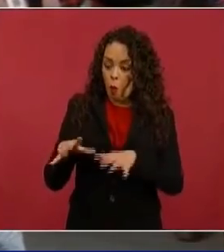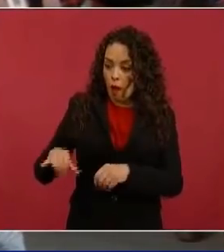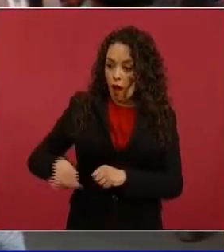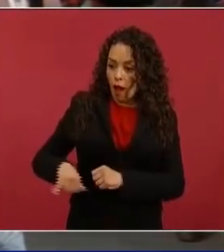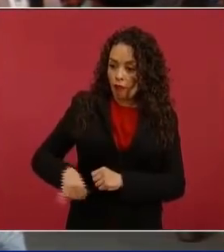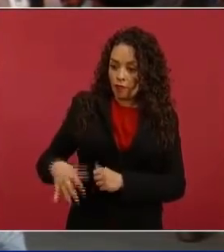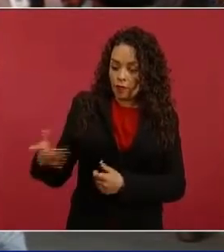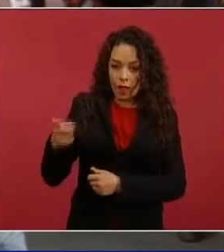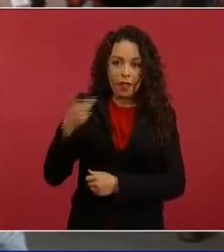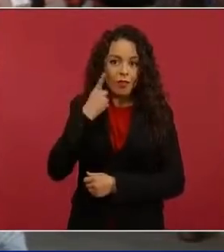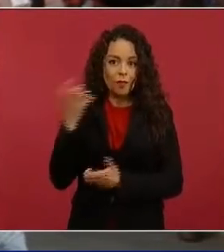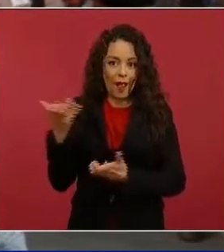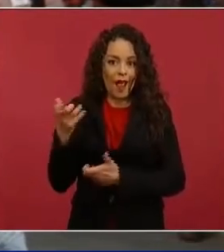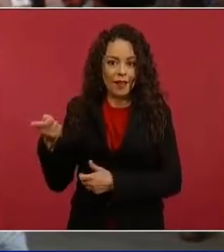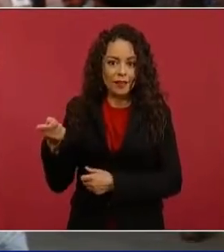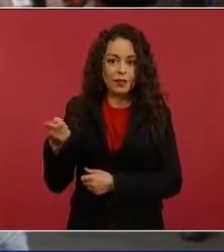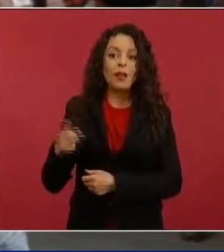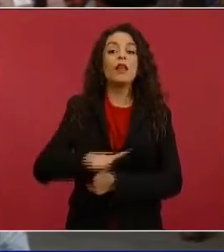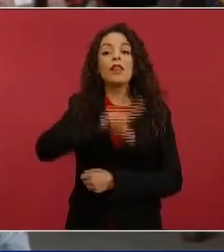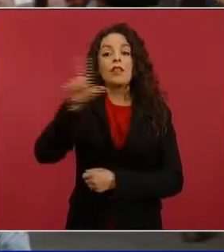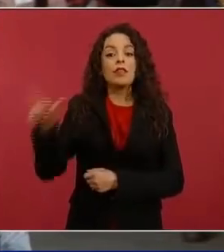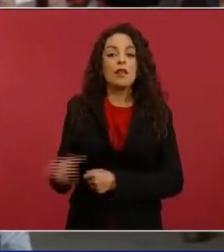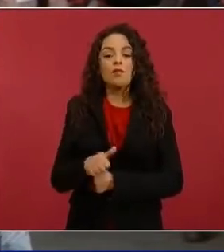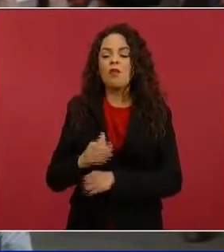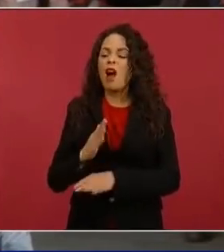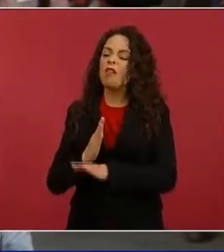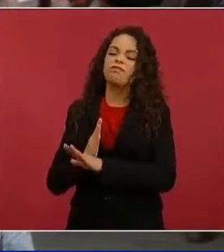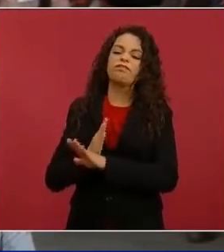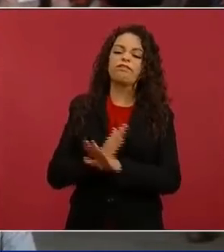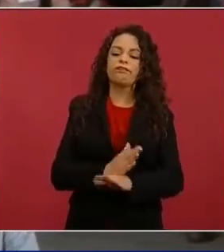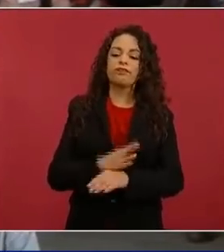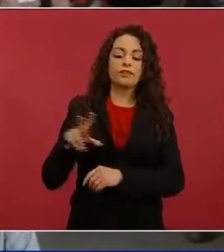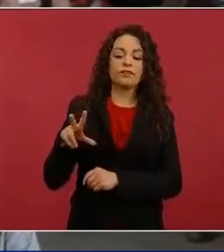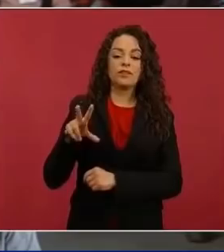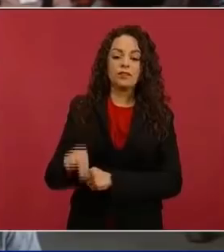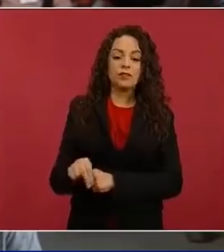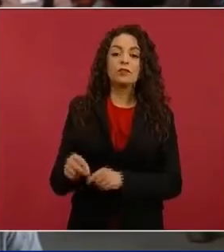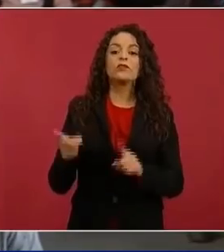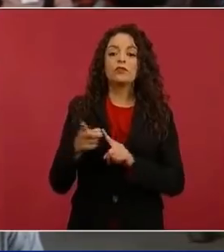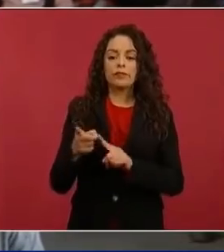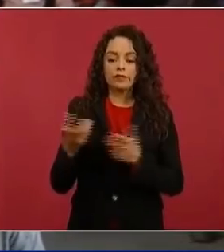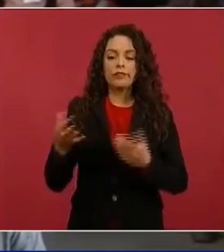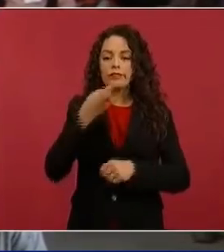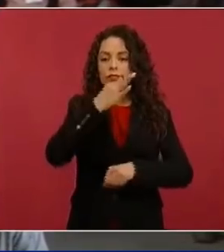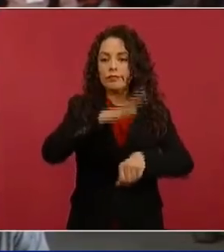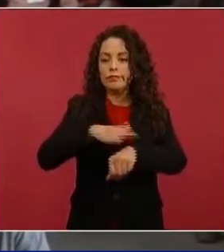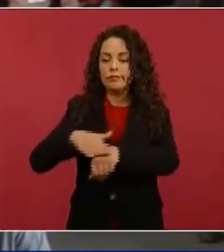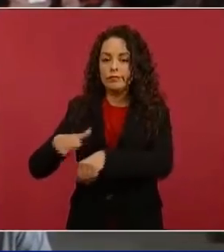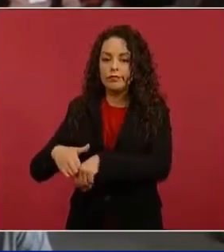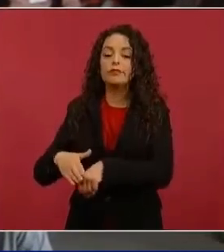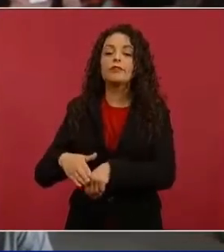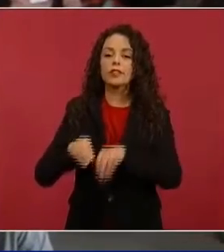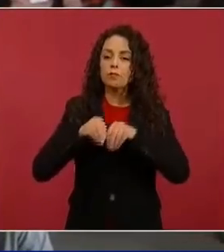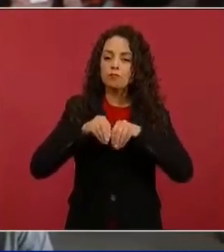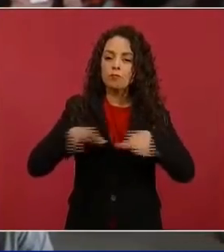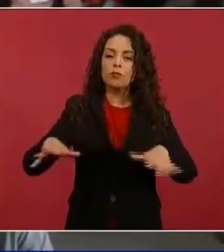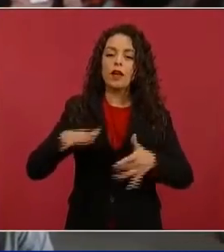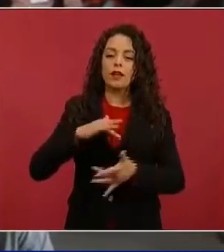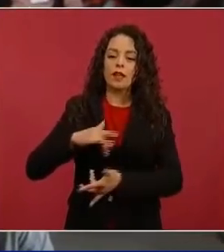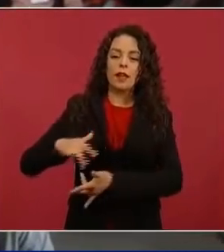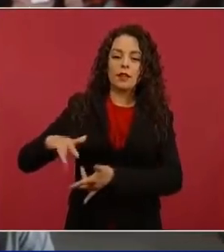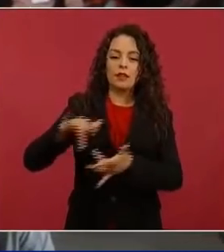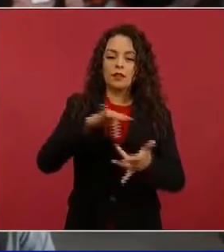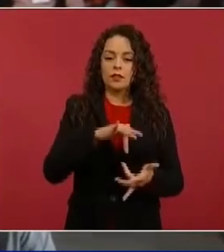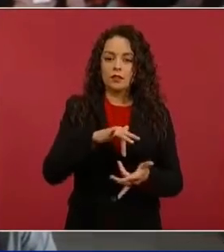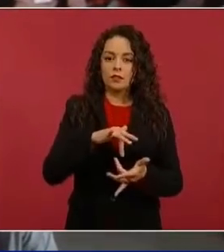diputado, y posteriormente, pues el rechazo que ya hace en redes sociales, este comunicado que realiza el Grupo